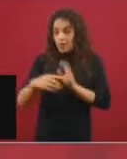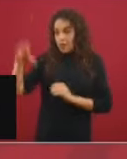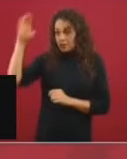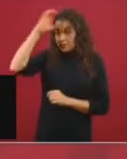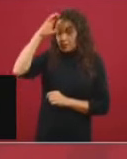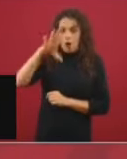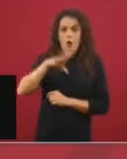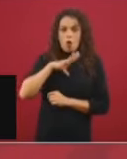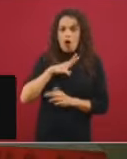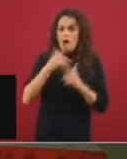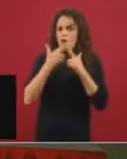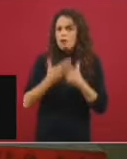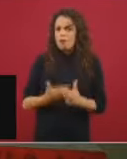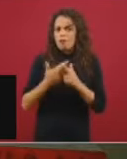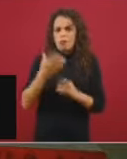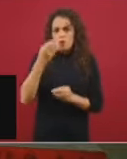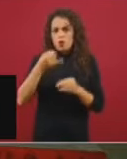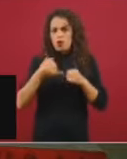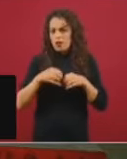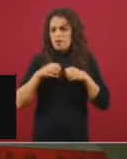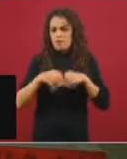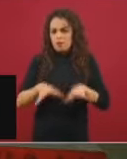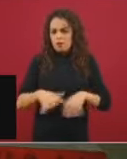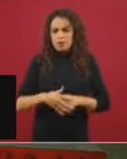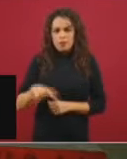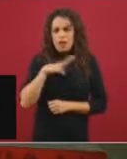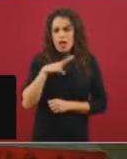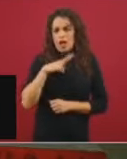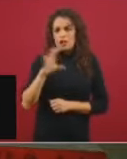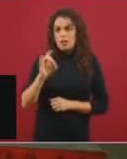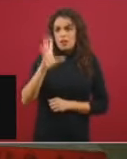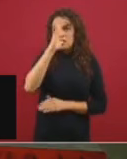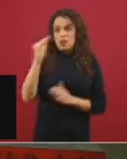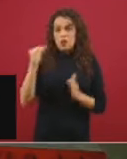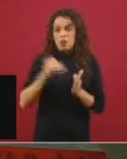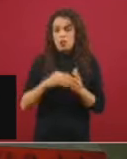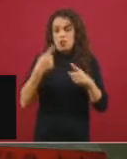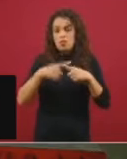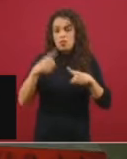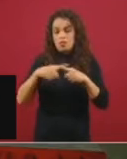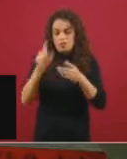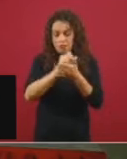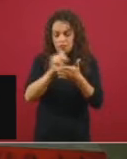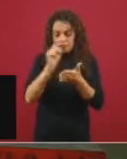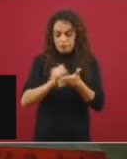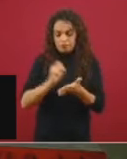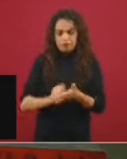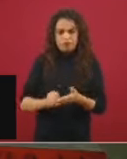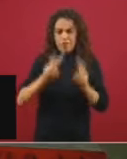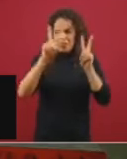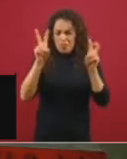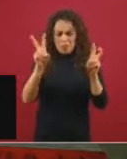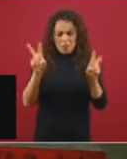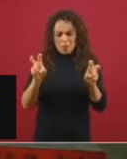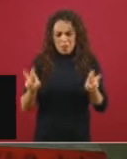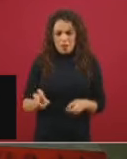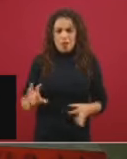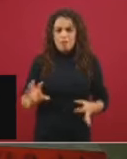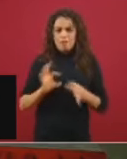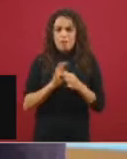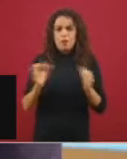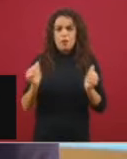como acaba de señalar nuestro secretario, hay más de 35 mil artículos de distintos temas que tienen que ver con COVID.